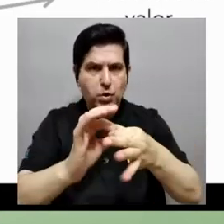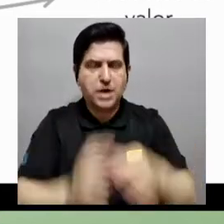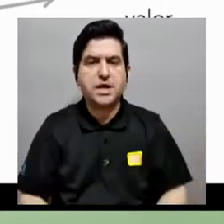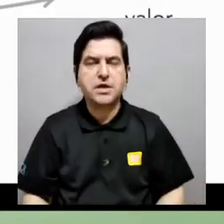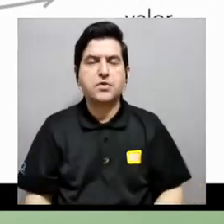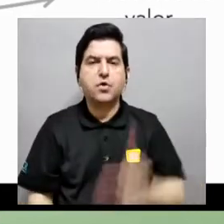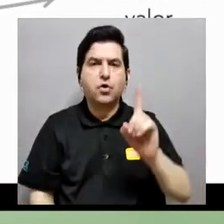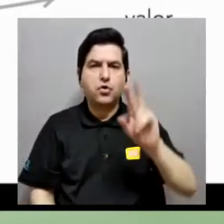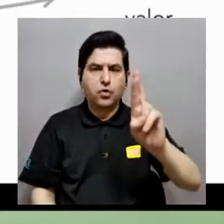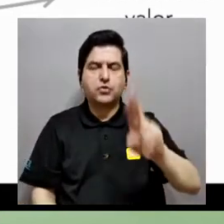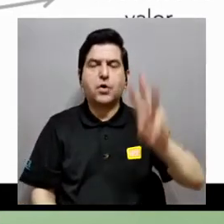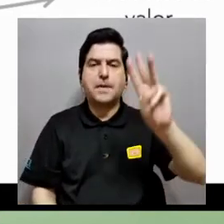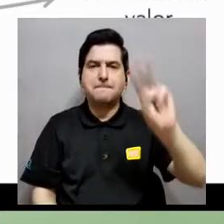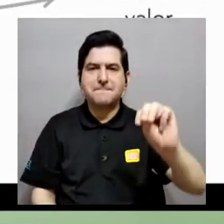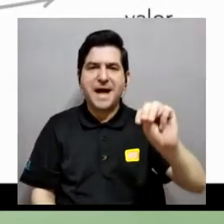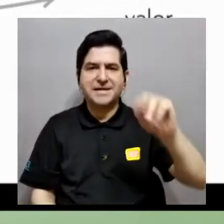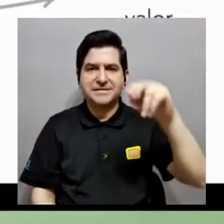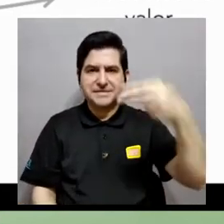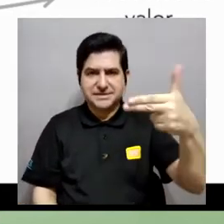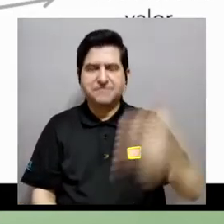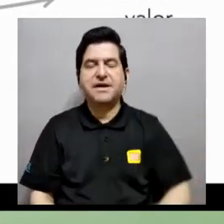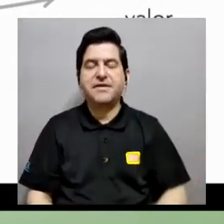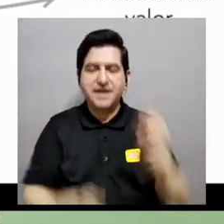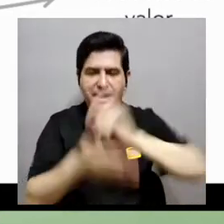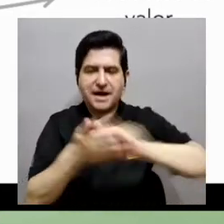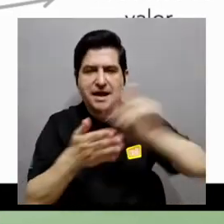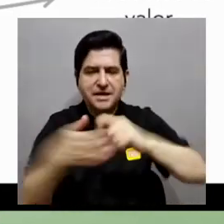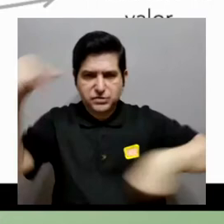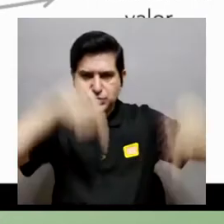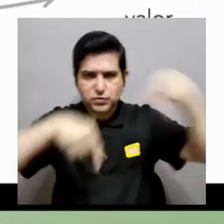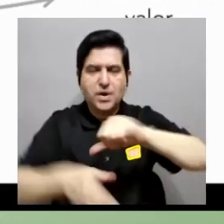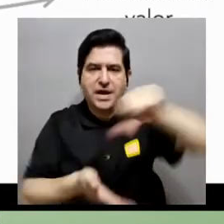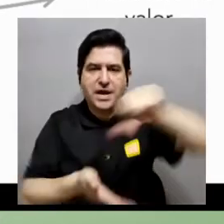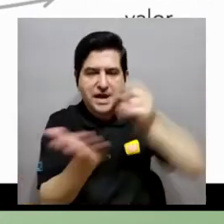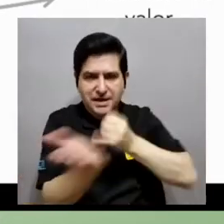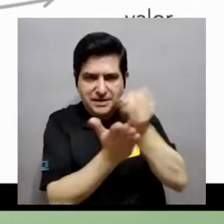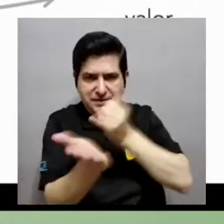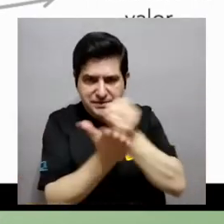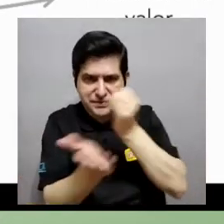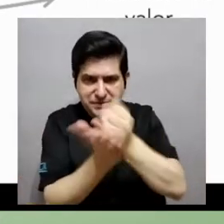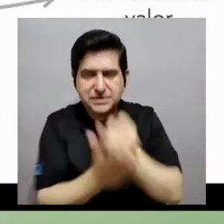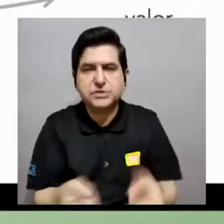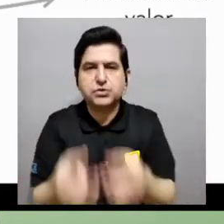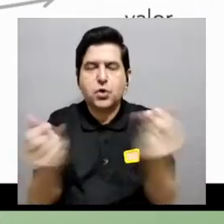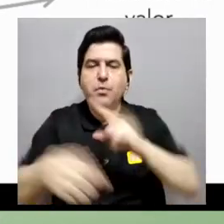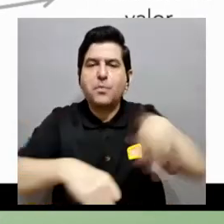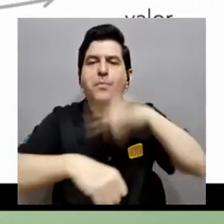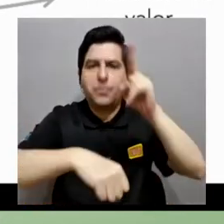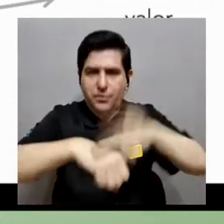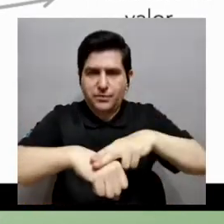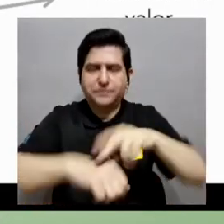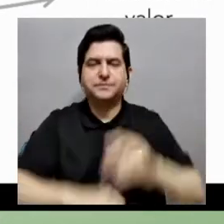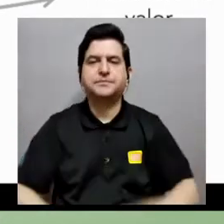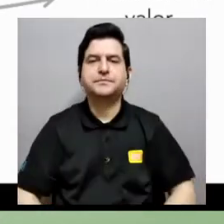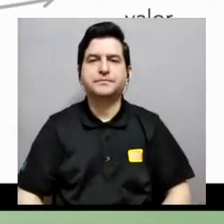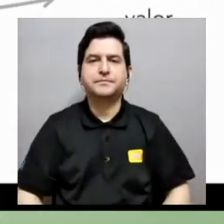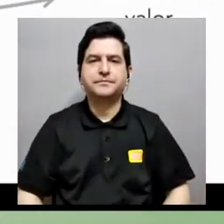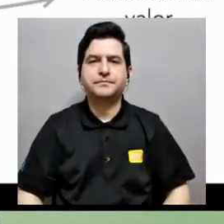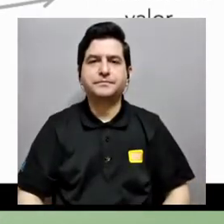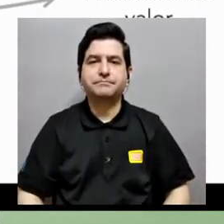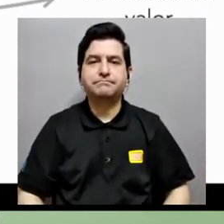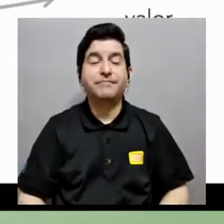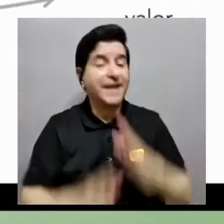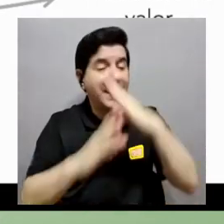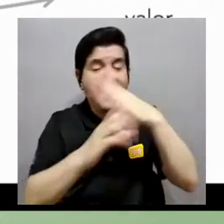con el doctor Max Chavarría, que es colega de la Escuela de Química y del Centro de Investigaciones de Productos Naturales. Y